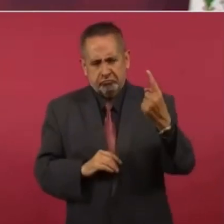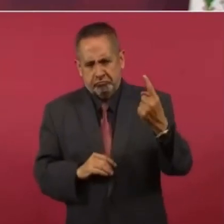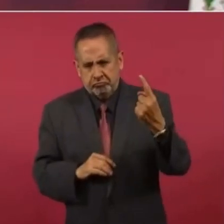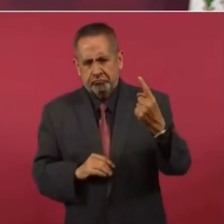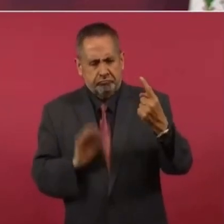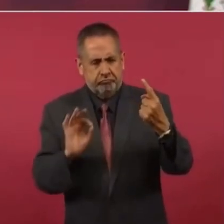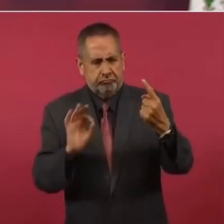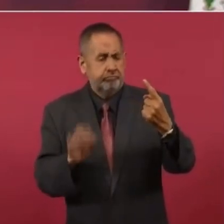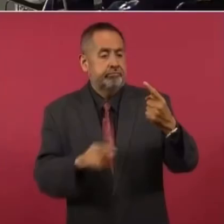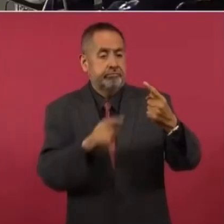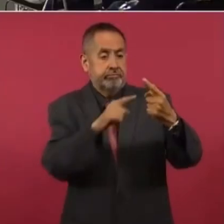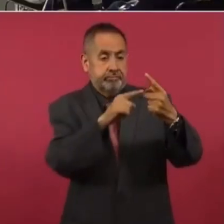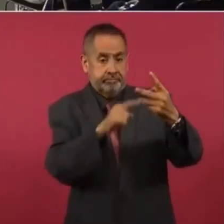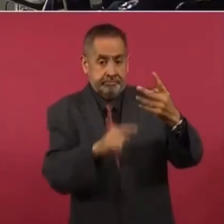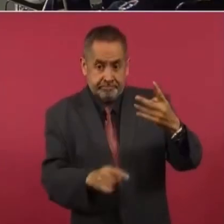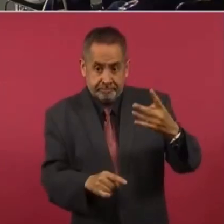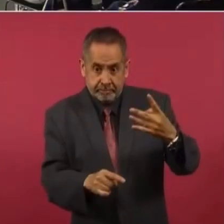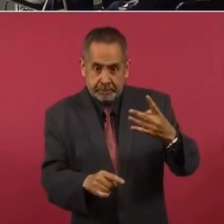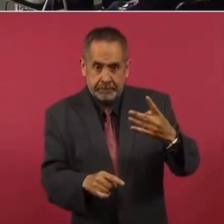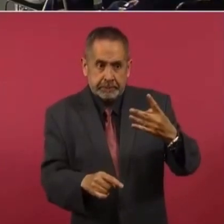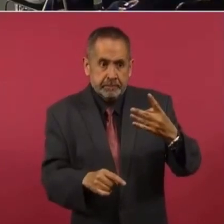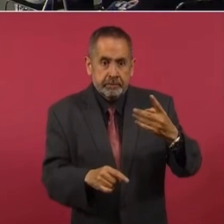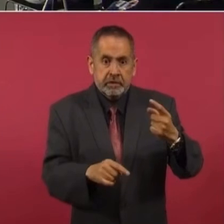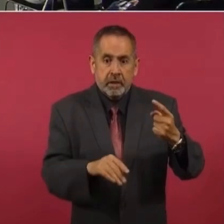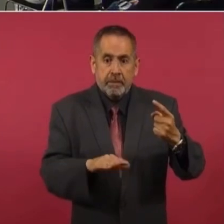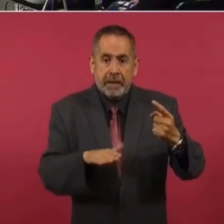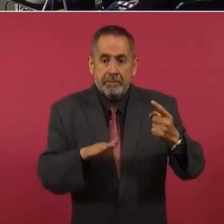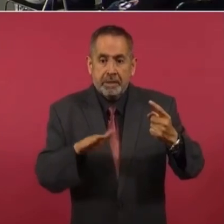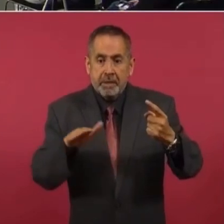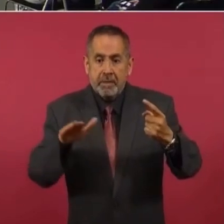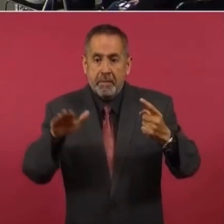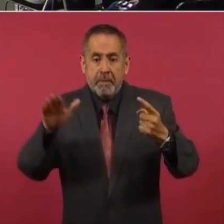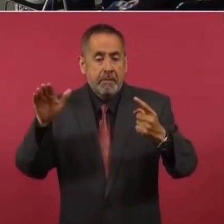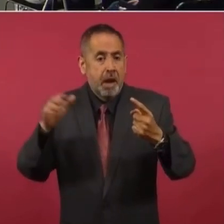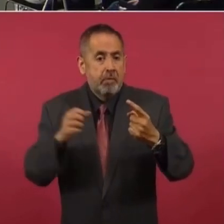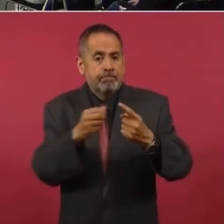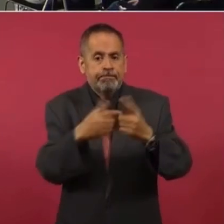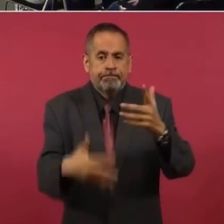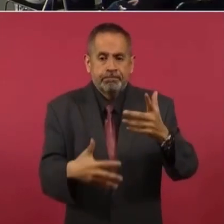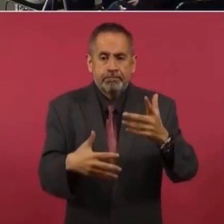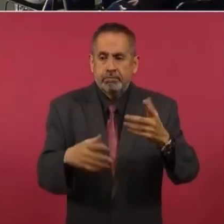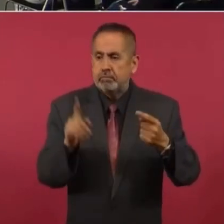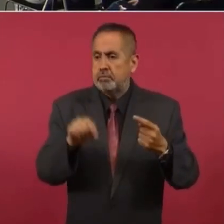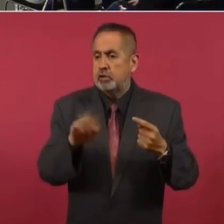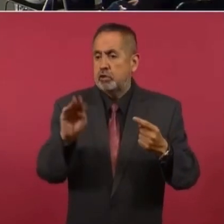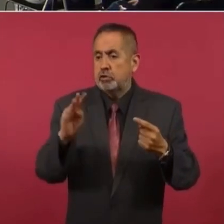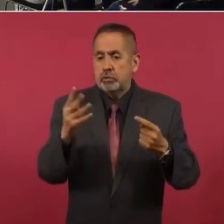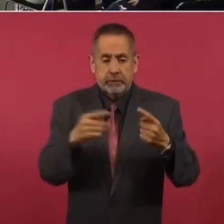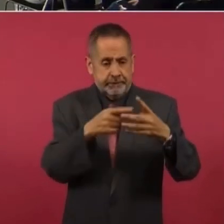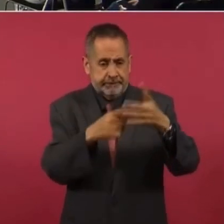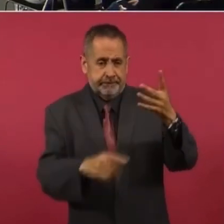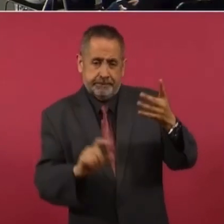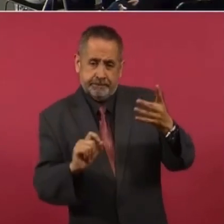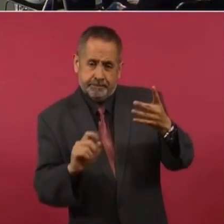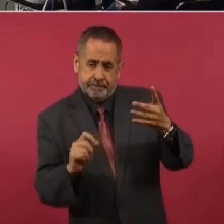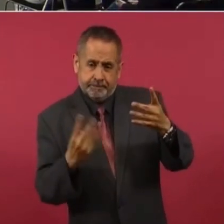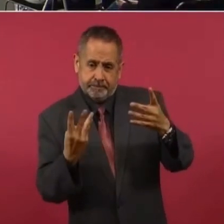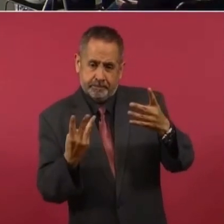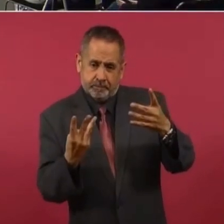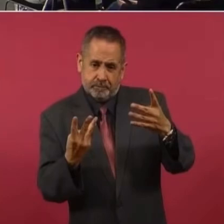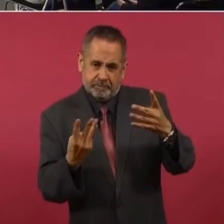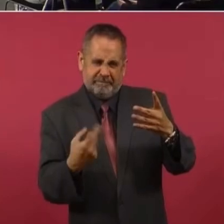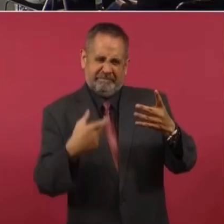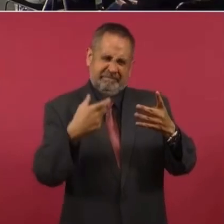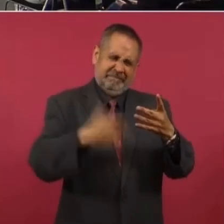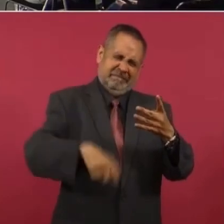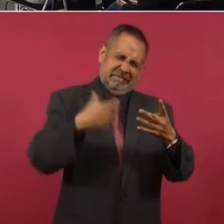Para el 94 ya eran 24 multimillonarios